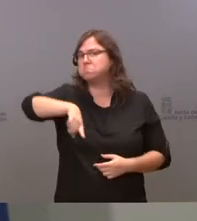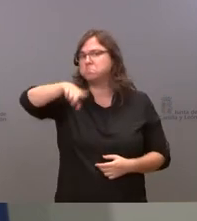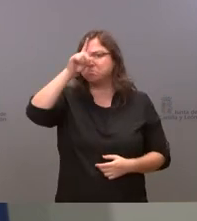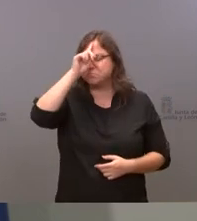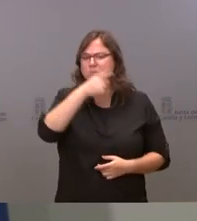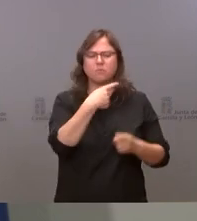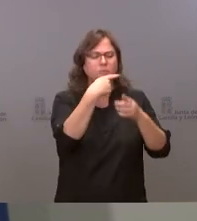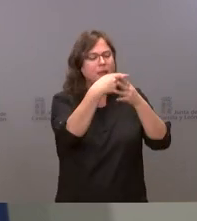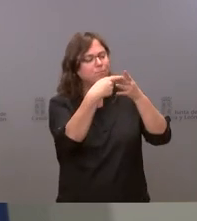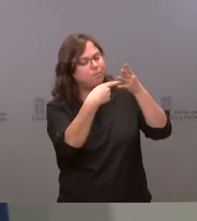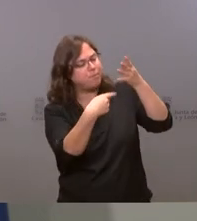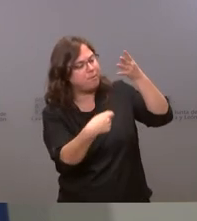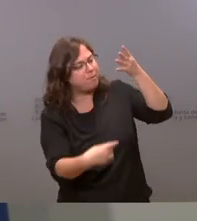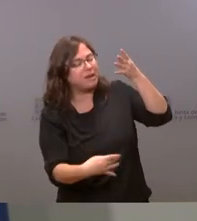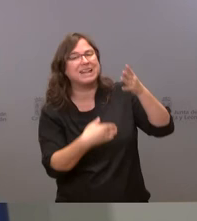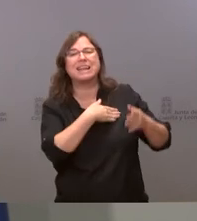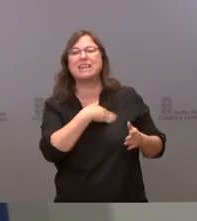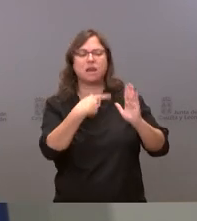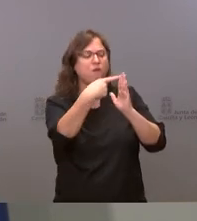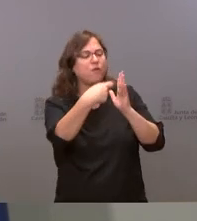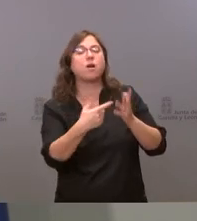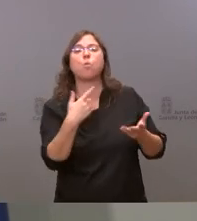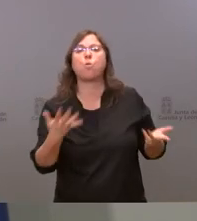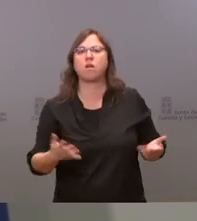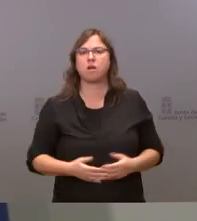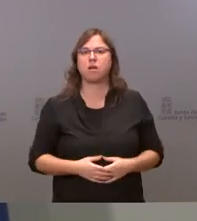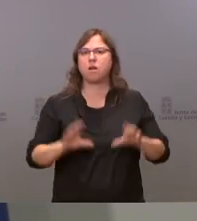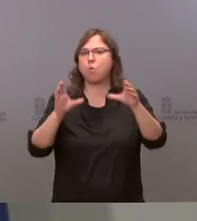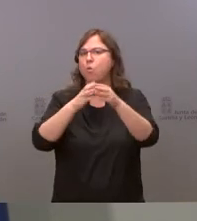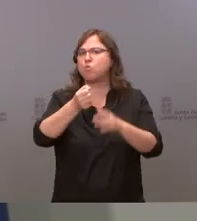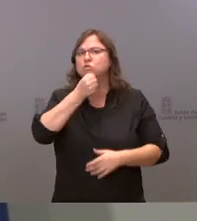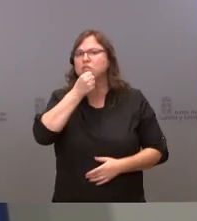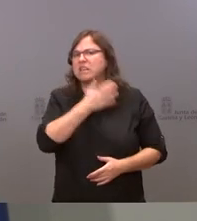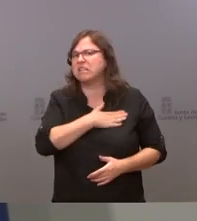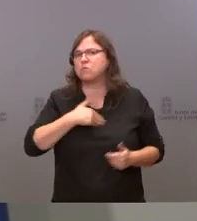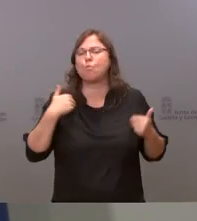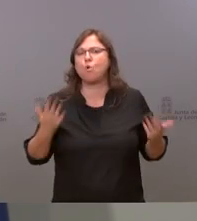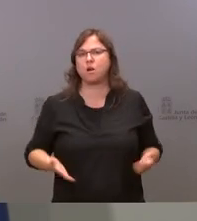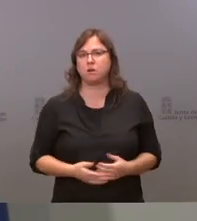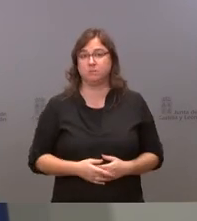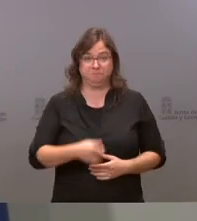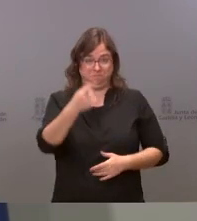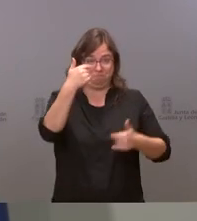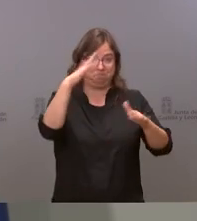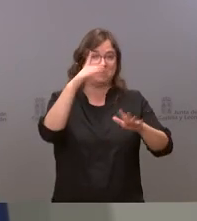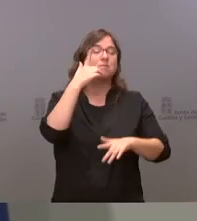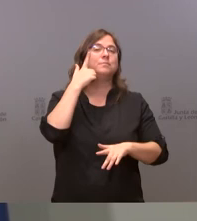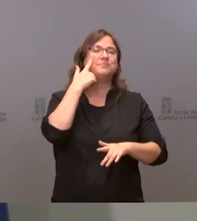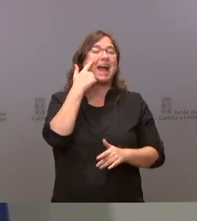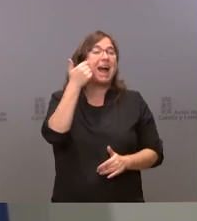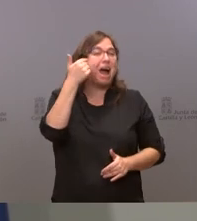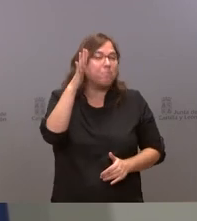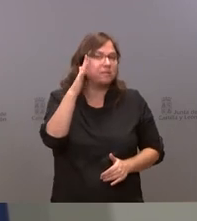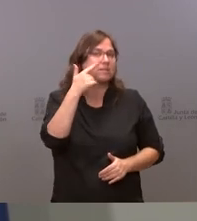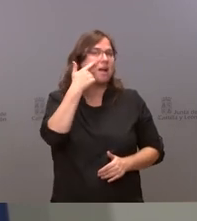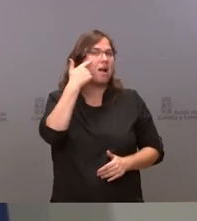cuál es la que quiere que retire el Partido Socialista ni siquiera sé fíjese le voy a hacer una a ver si consigo